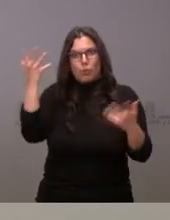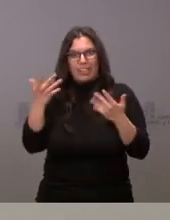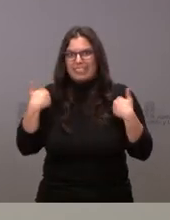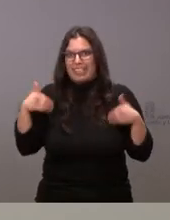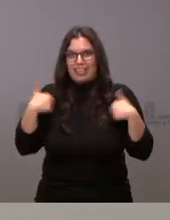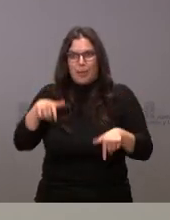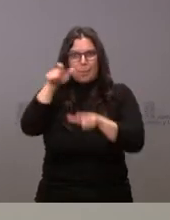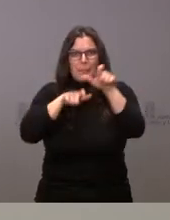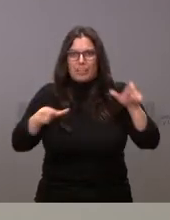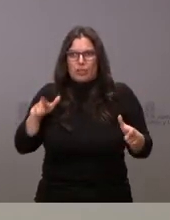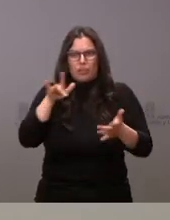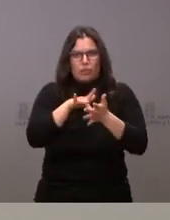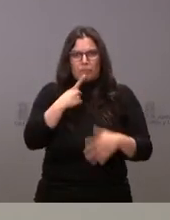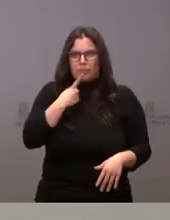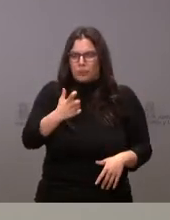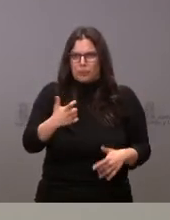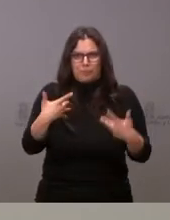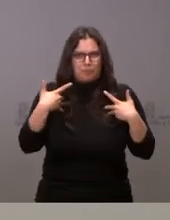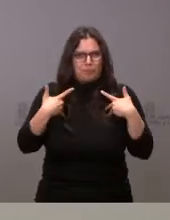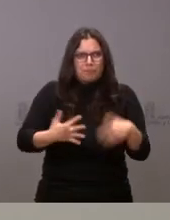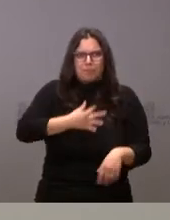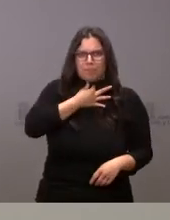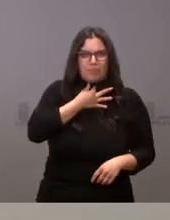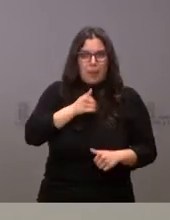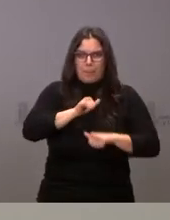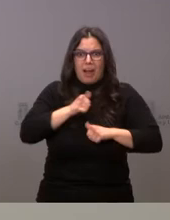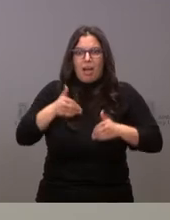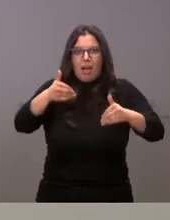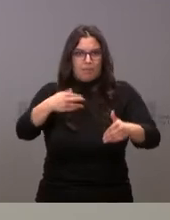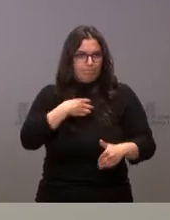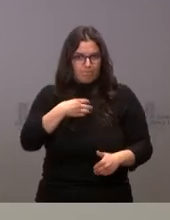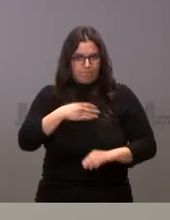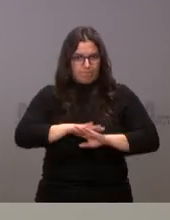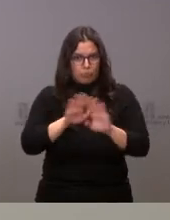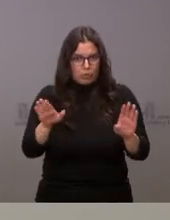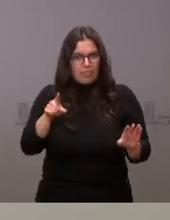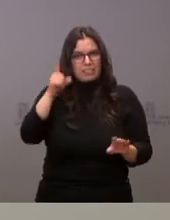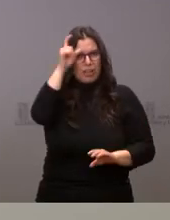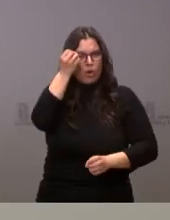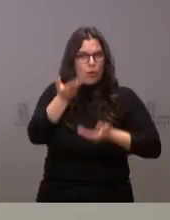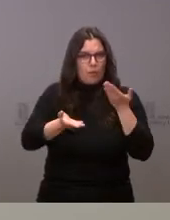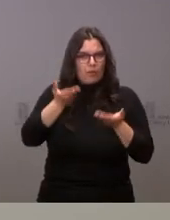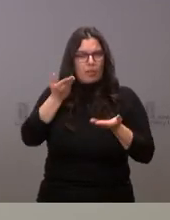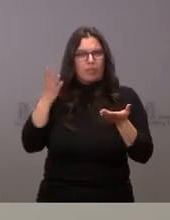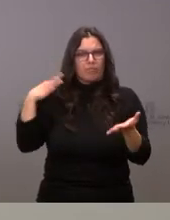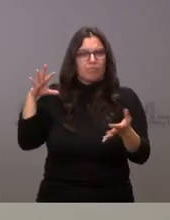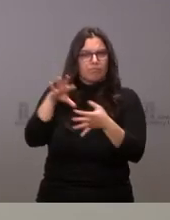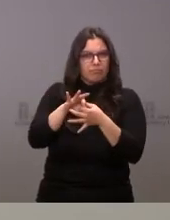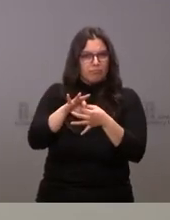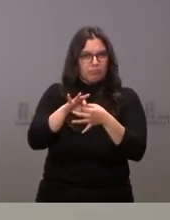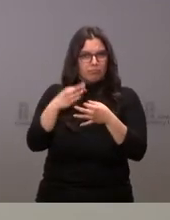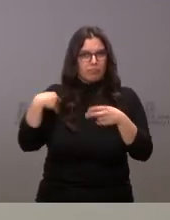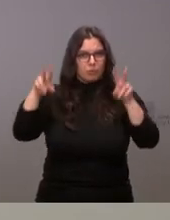que hay mucha gente que está pasando dificultades y que no pueden esperar más esto es la valoración en relación con esta